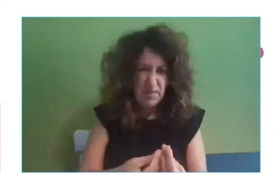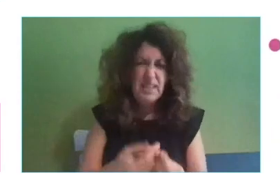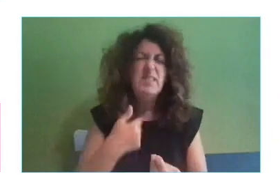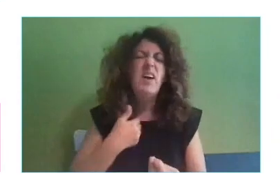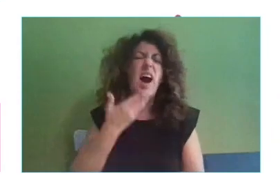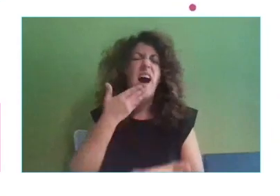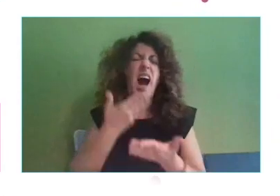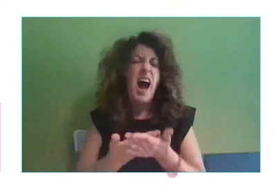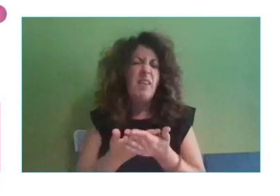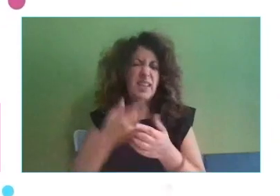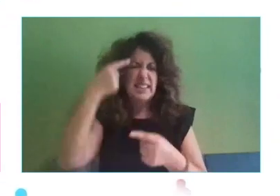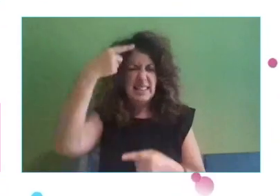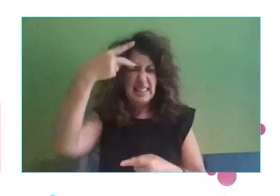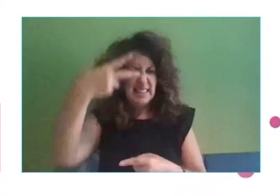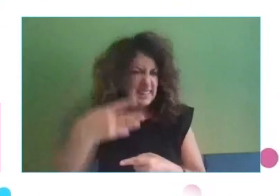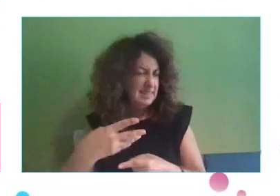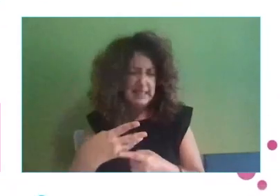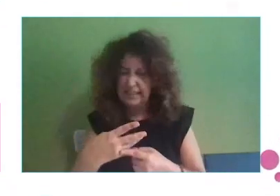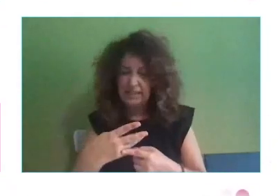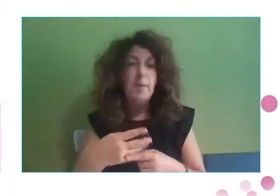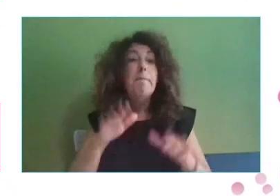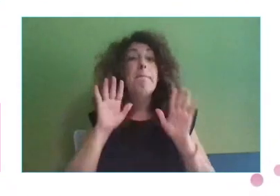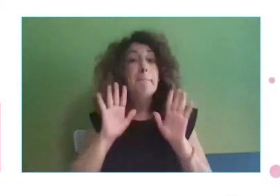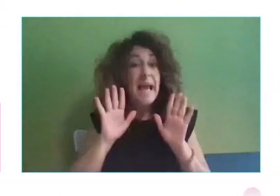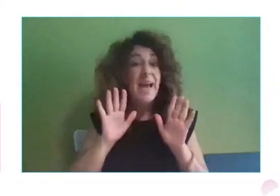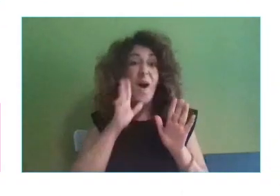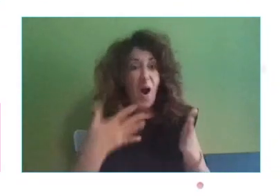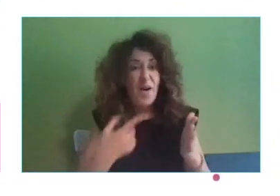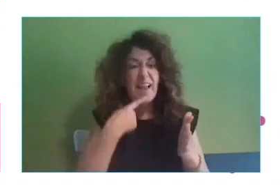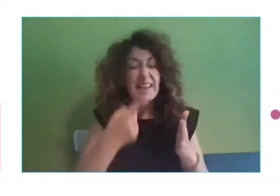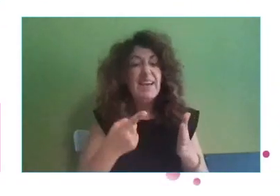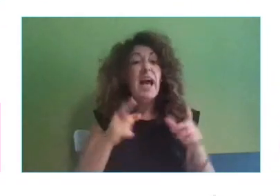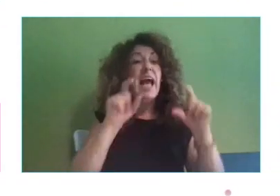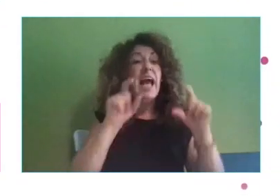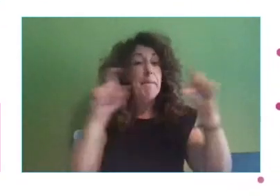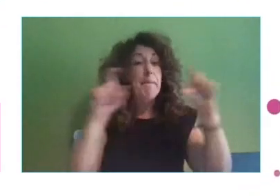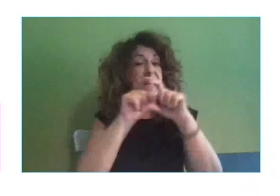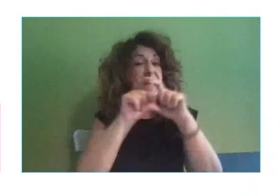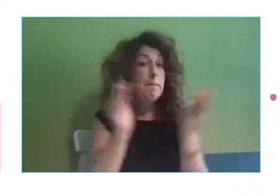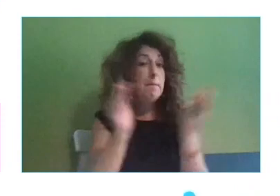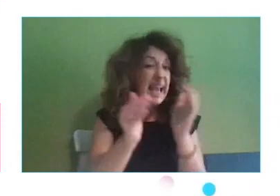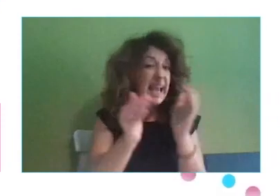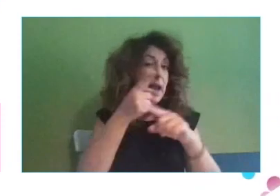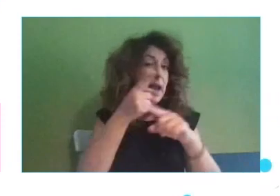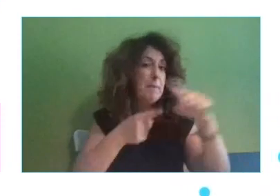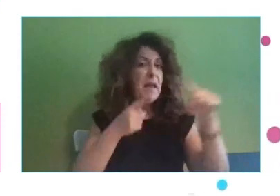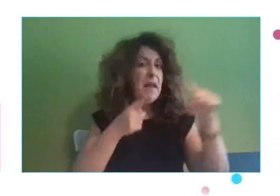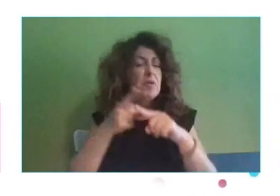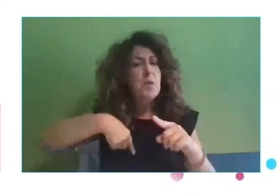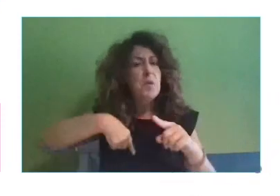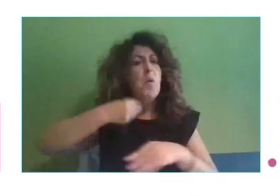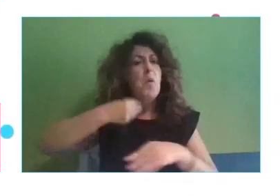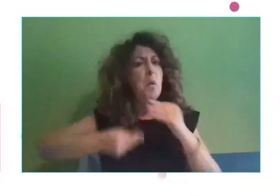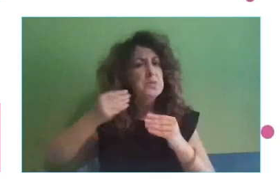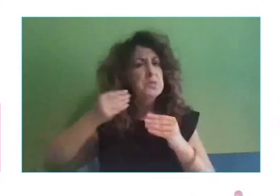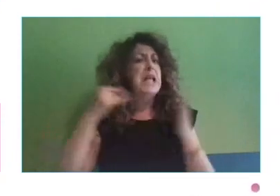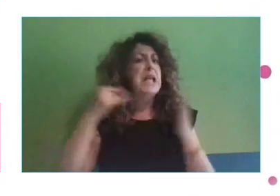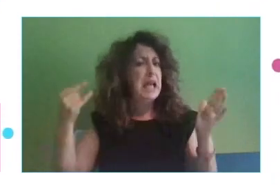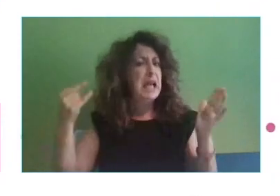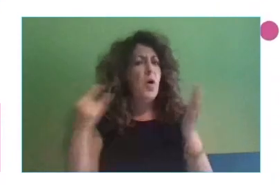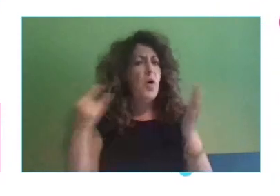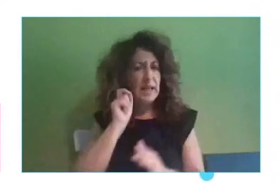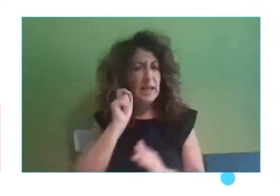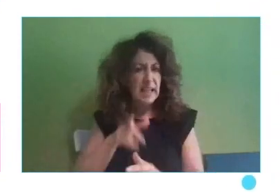pero lo que sí os quería decir es, oye, ya las PYMES, todos nosotros estamos utilizando tecnología de forma habitual, estamos utilizando la banca